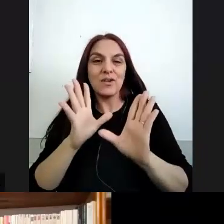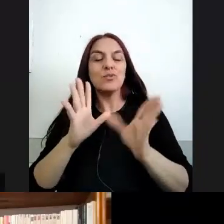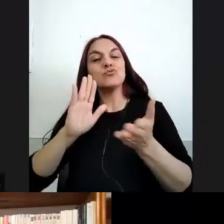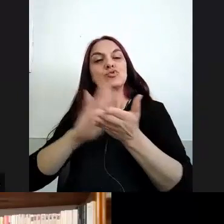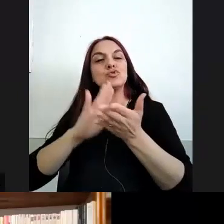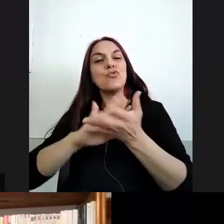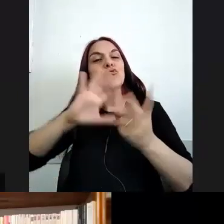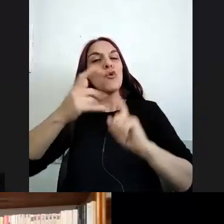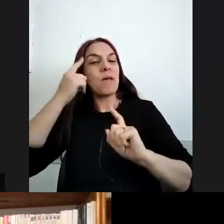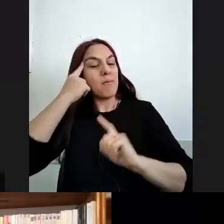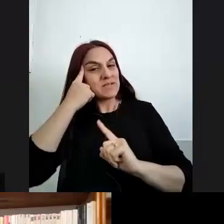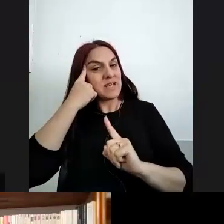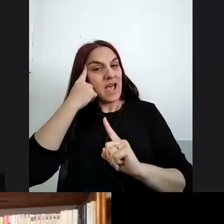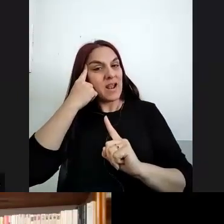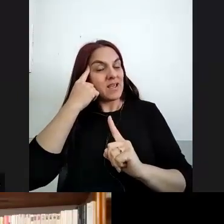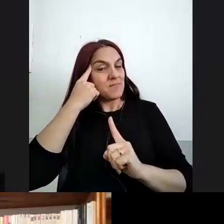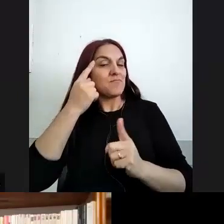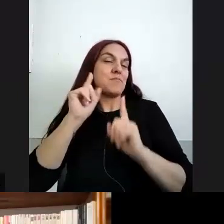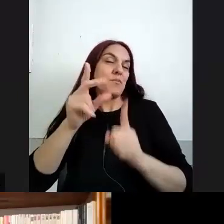posicionamientos que compartí Adri